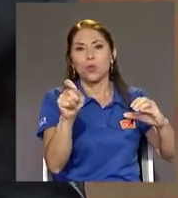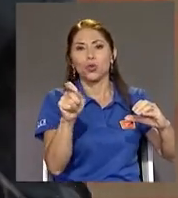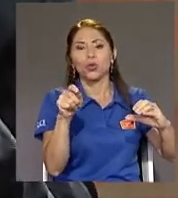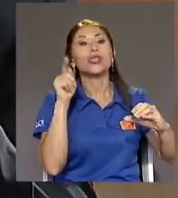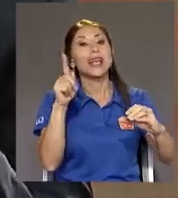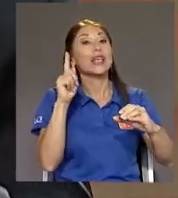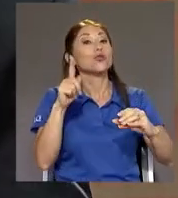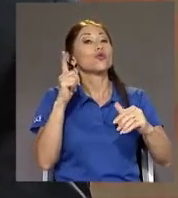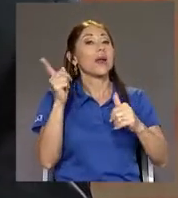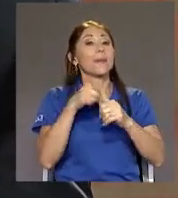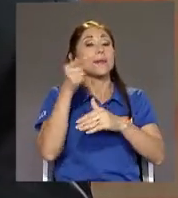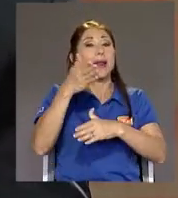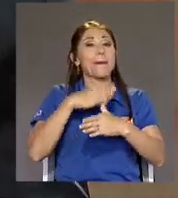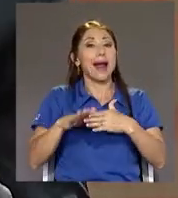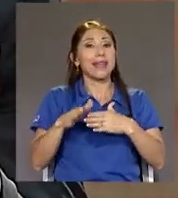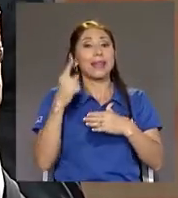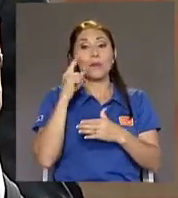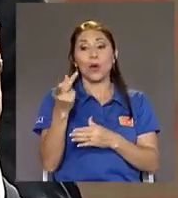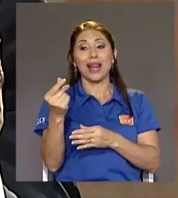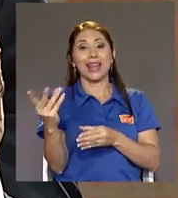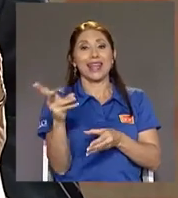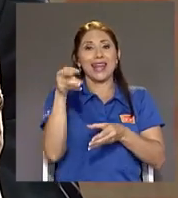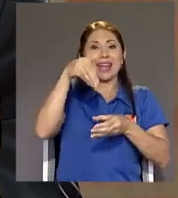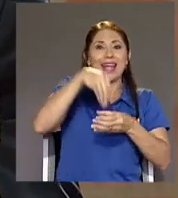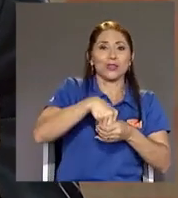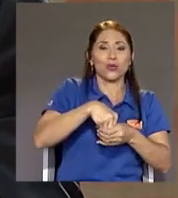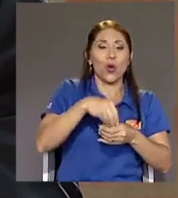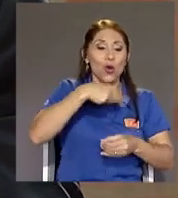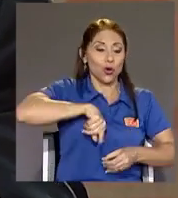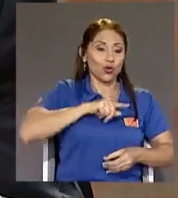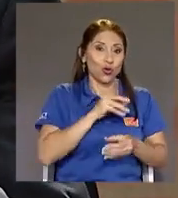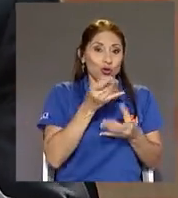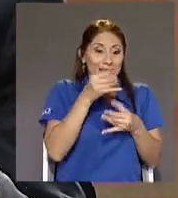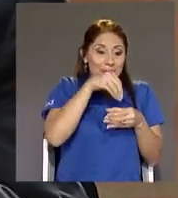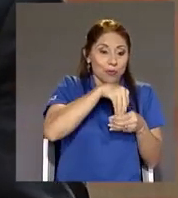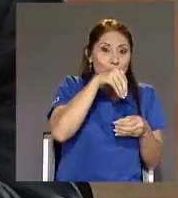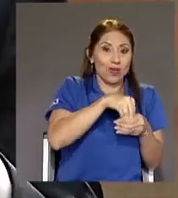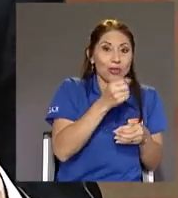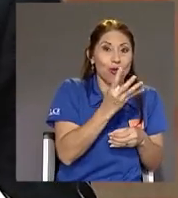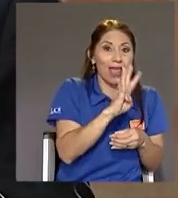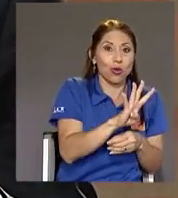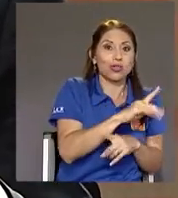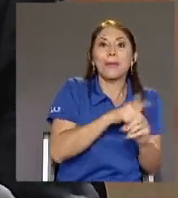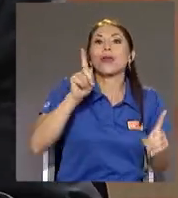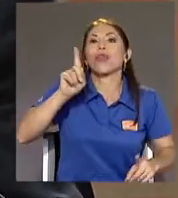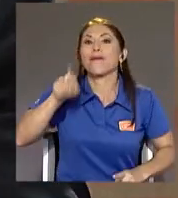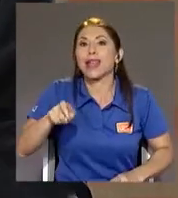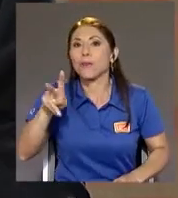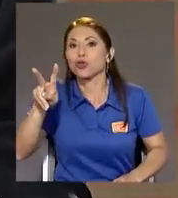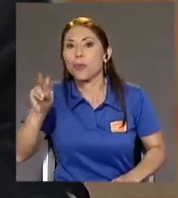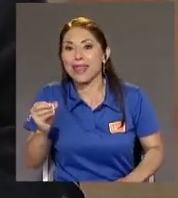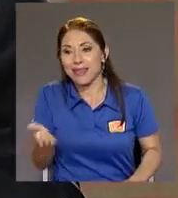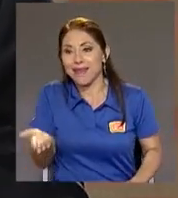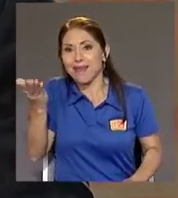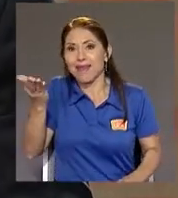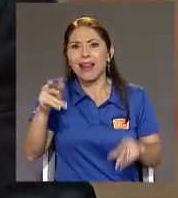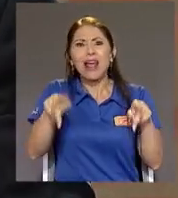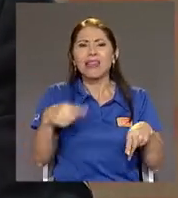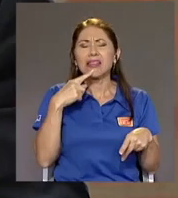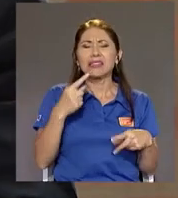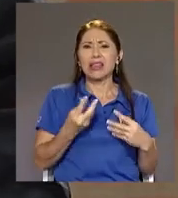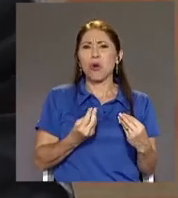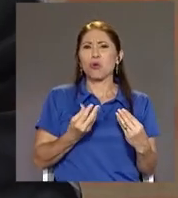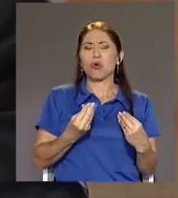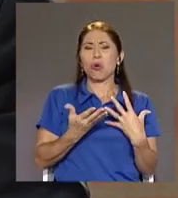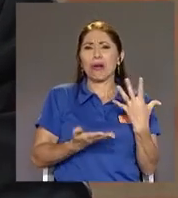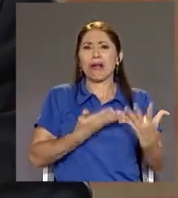O Estamos ahorrando 14 y deberíamos estar Ahorrando 20 La gente me puede decir Uy que horror Esto es dificilísimo No don